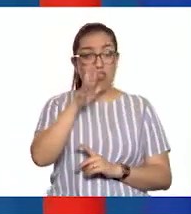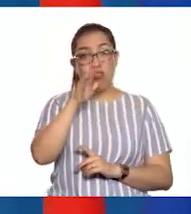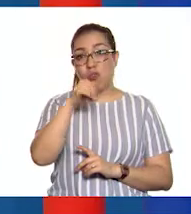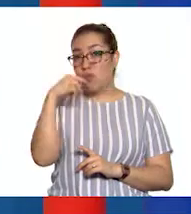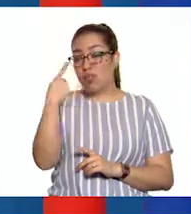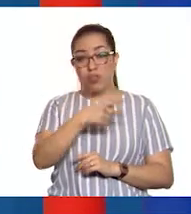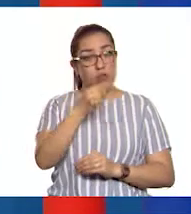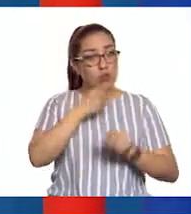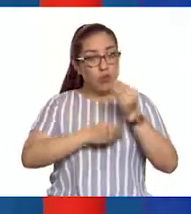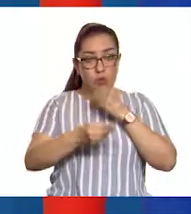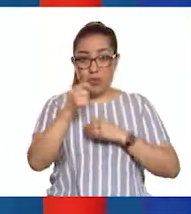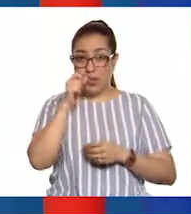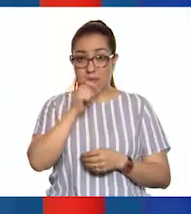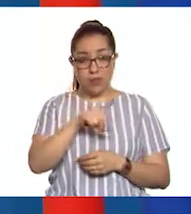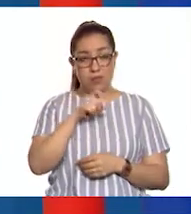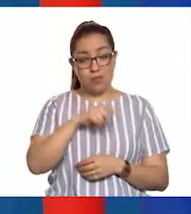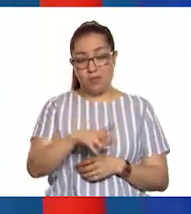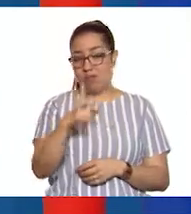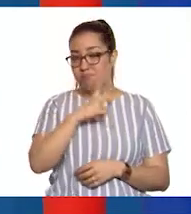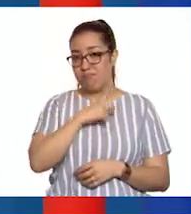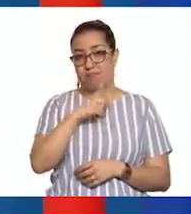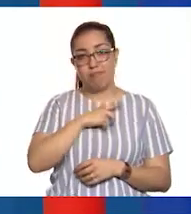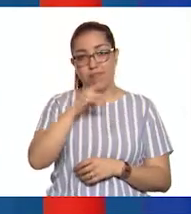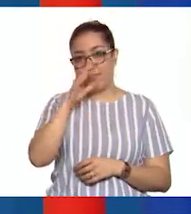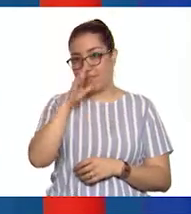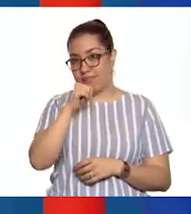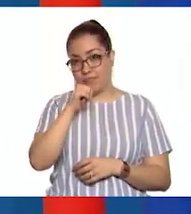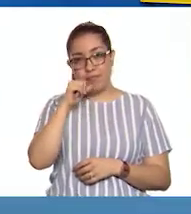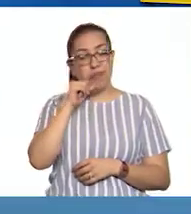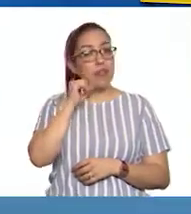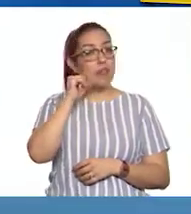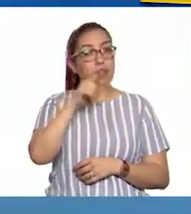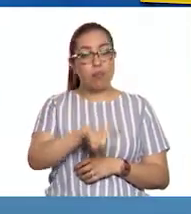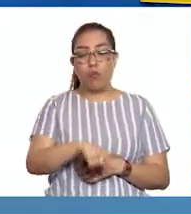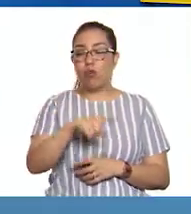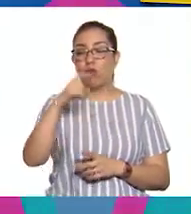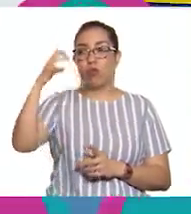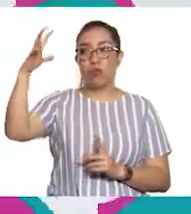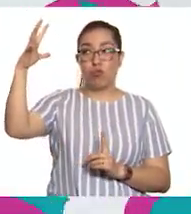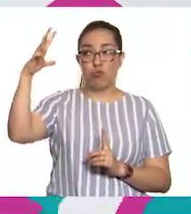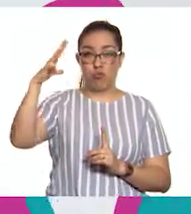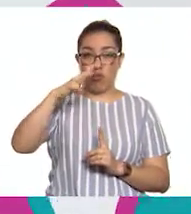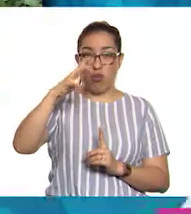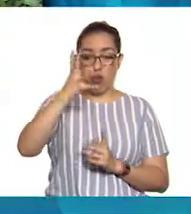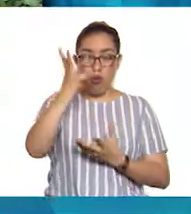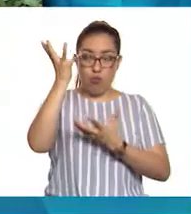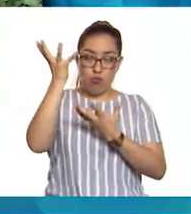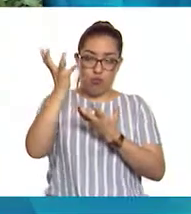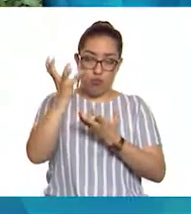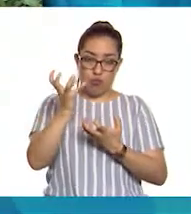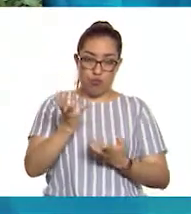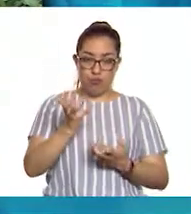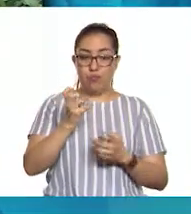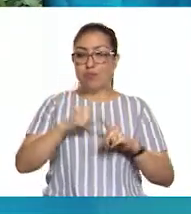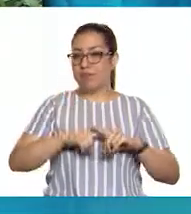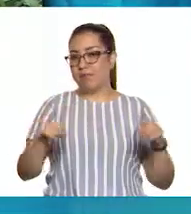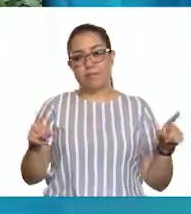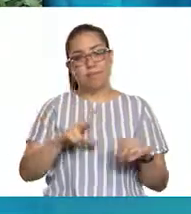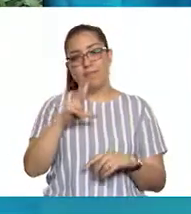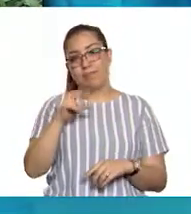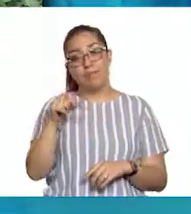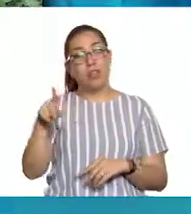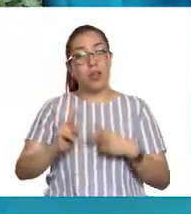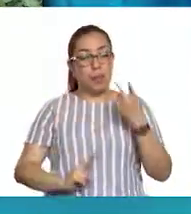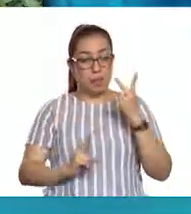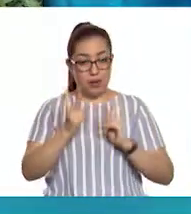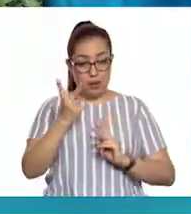Carecen de clorofila y no realizan la fotosíntesis. Así es. Las plantas tienen ese pigmento verde llamado clorofila,